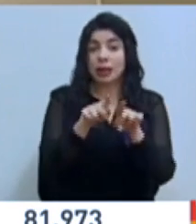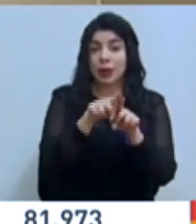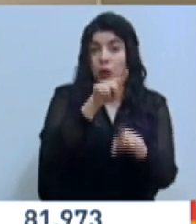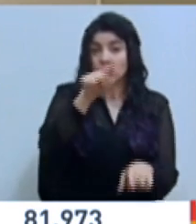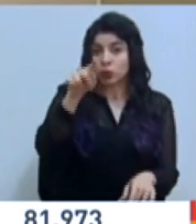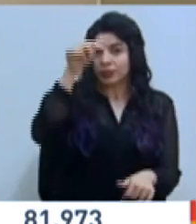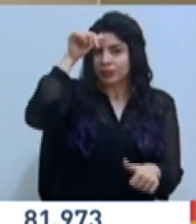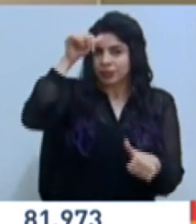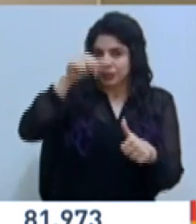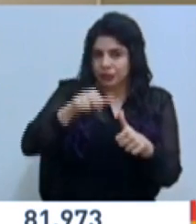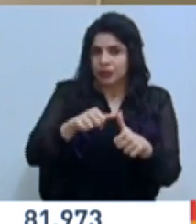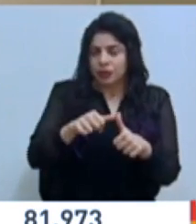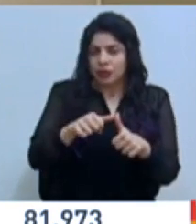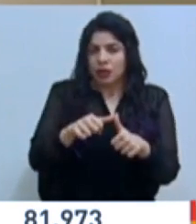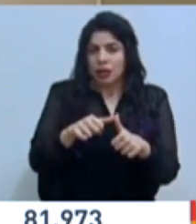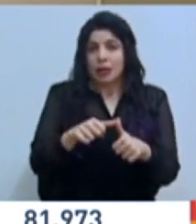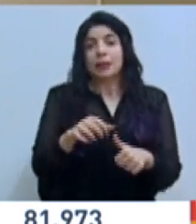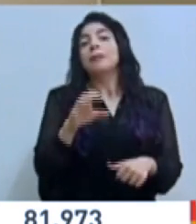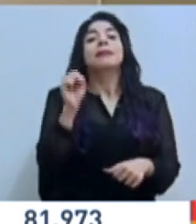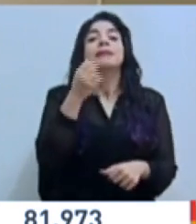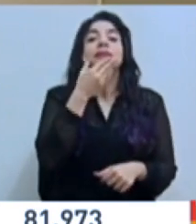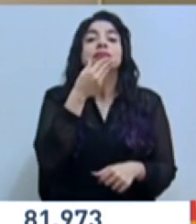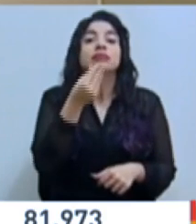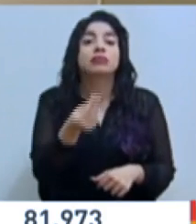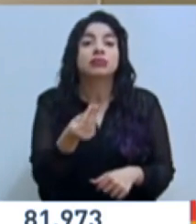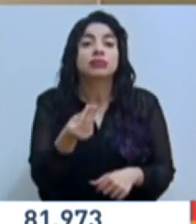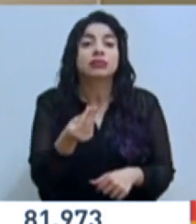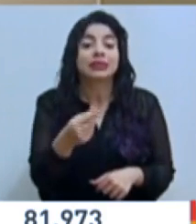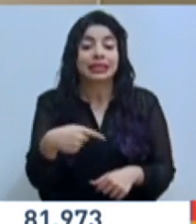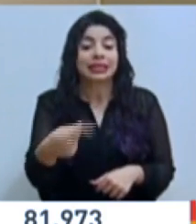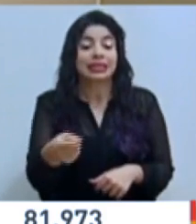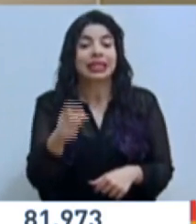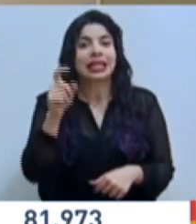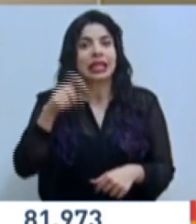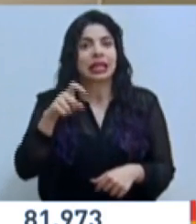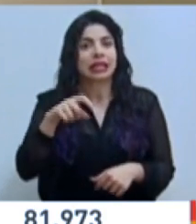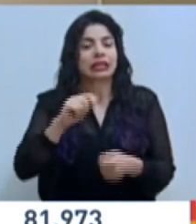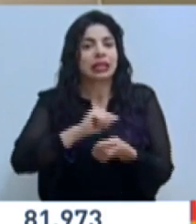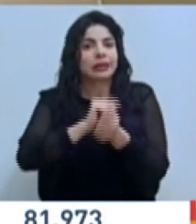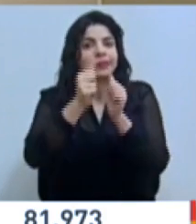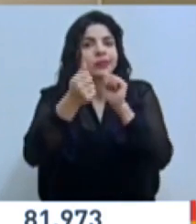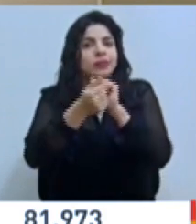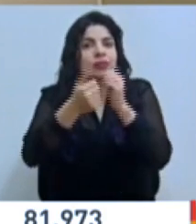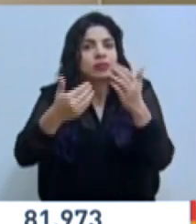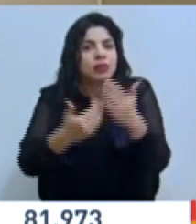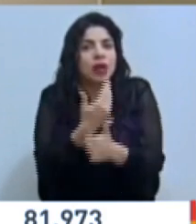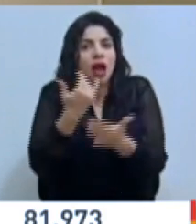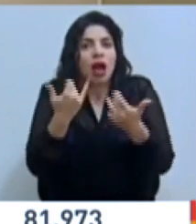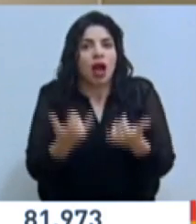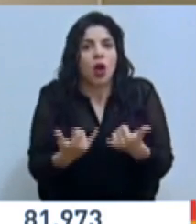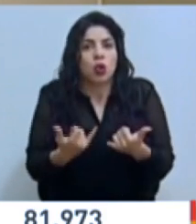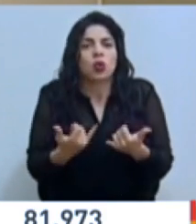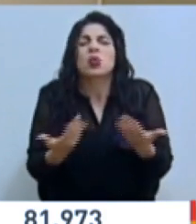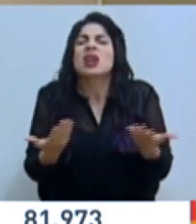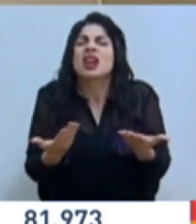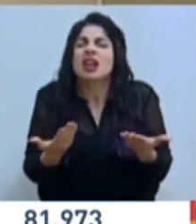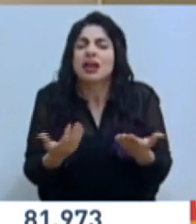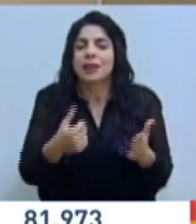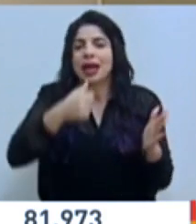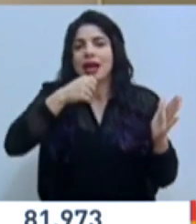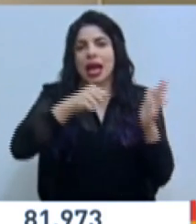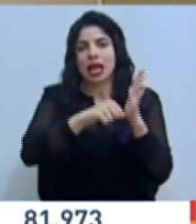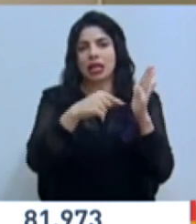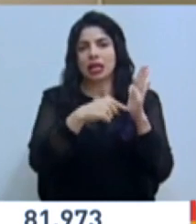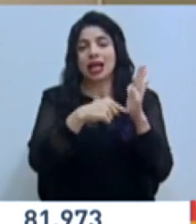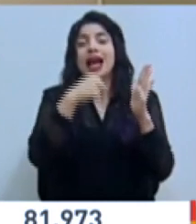que a partir del mes de diciembre es necesario hacer la renovación de la carta para